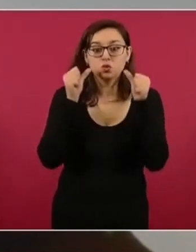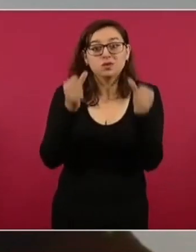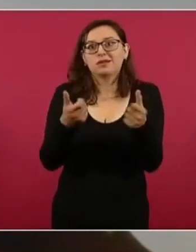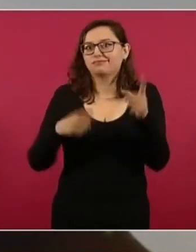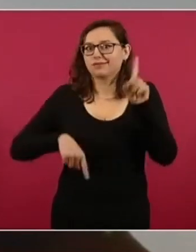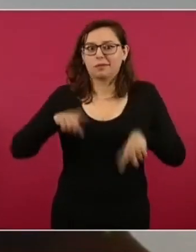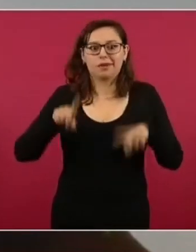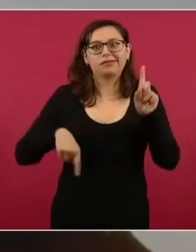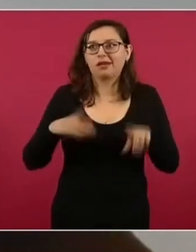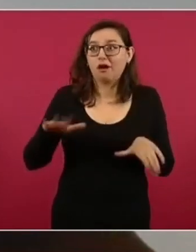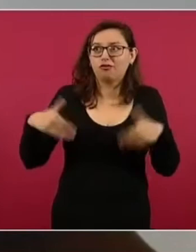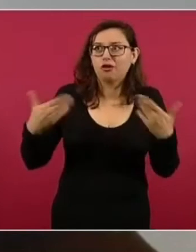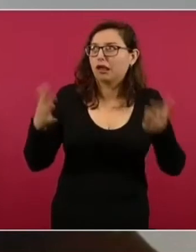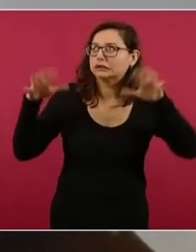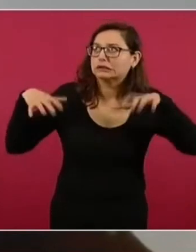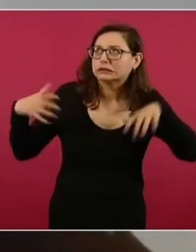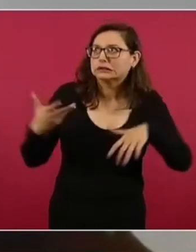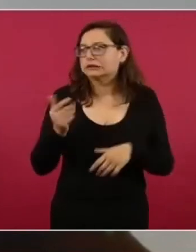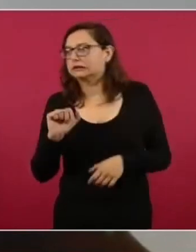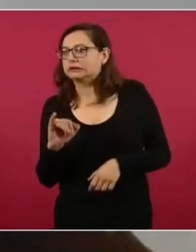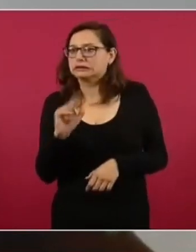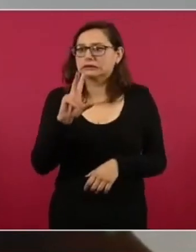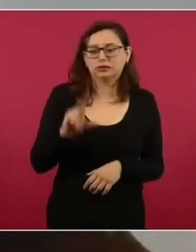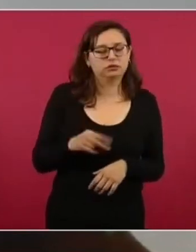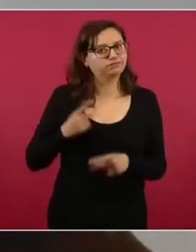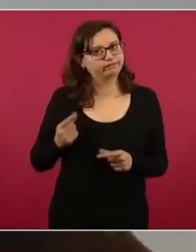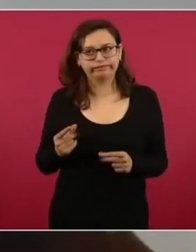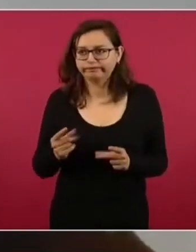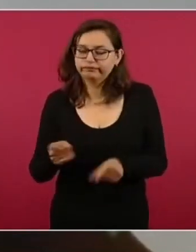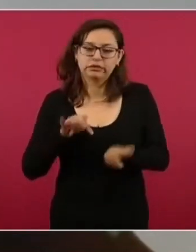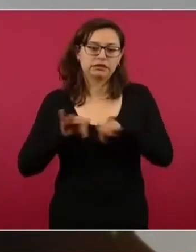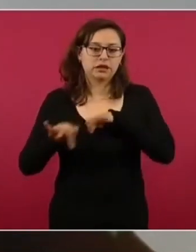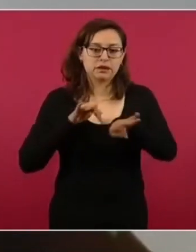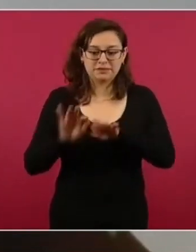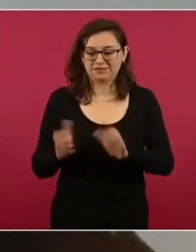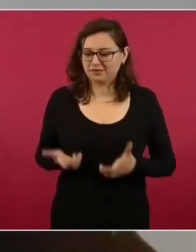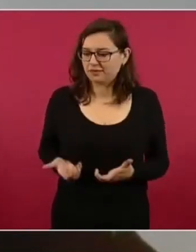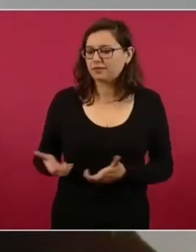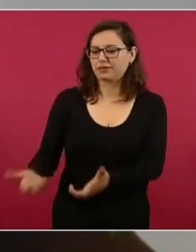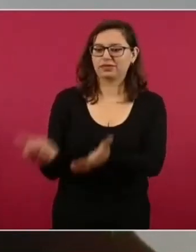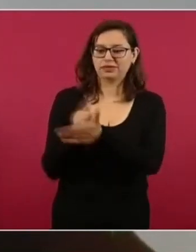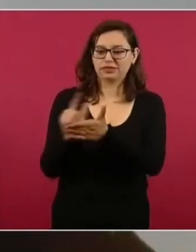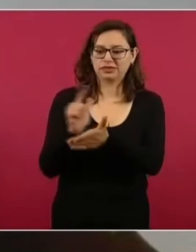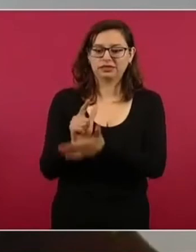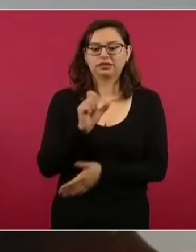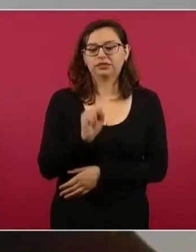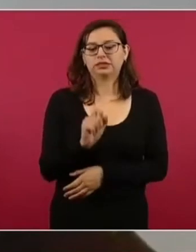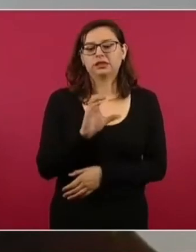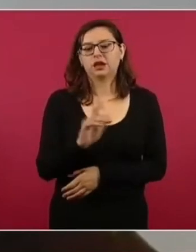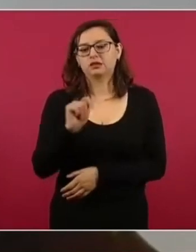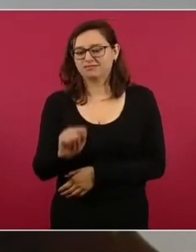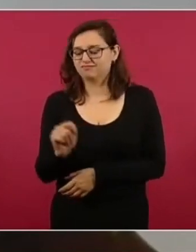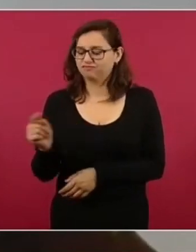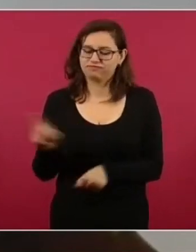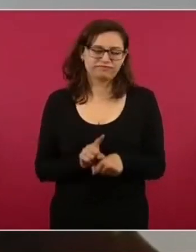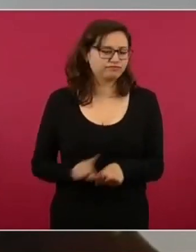nos lo va permitiendo. Se está abriendo camino, se sigue trabajando, la Secretaría de Comunicaciones y Transportes trabajando a todo